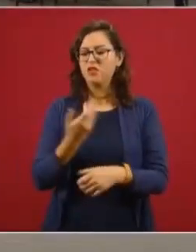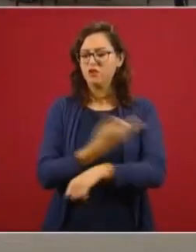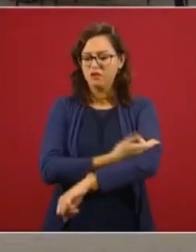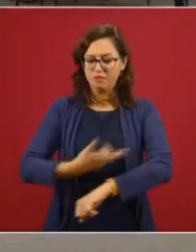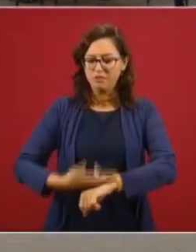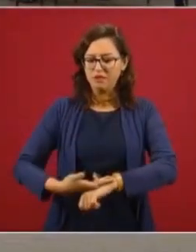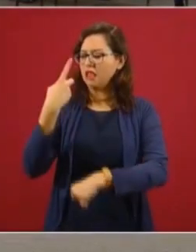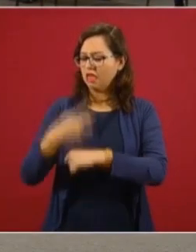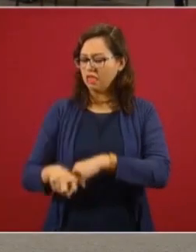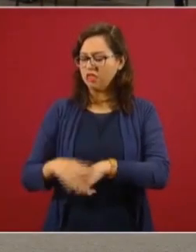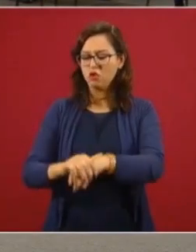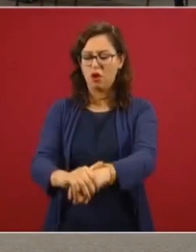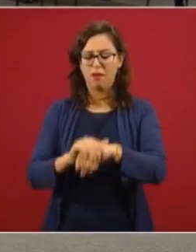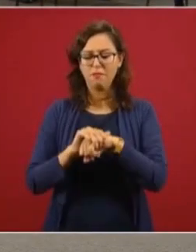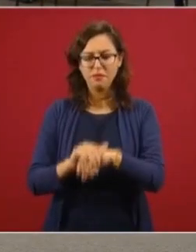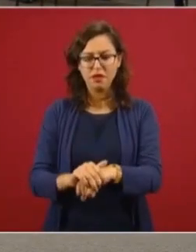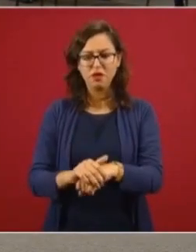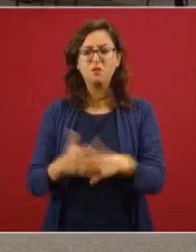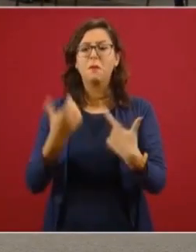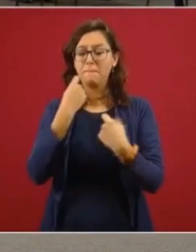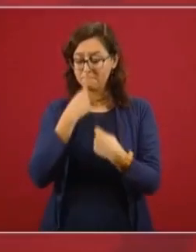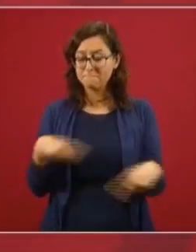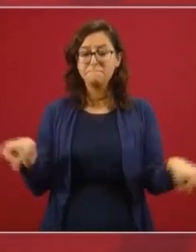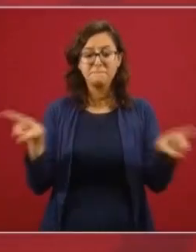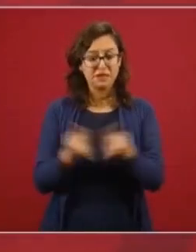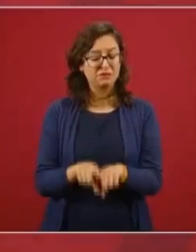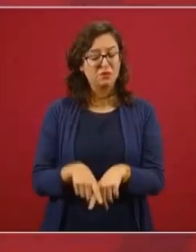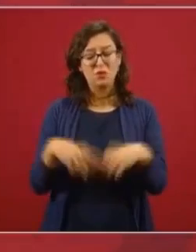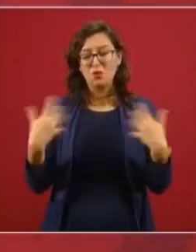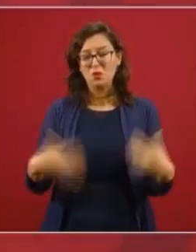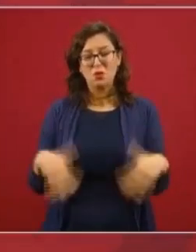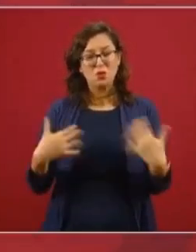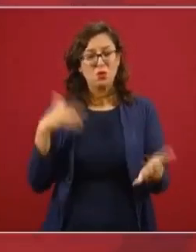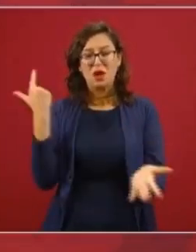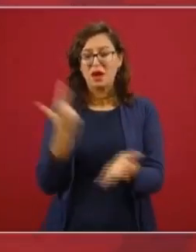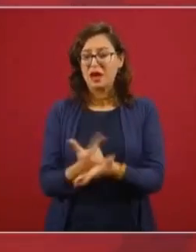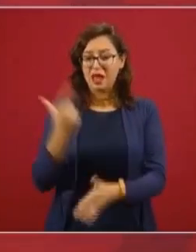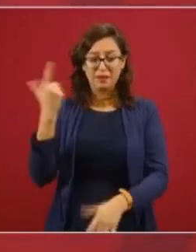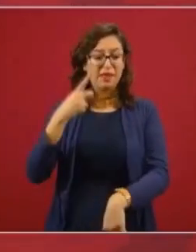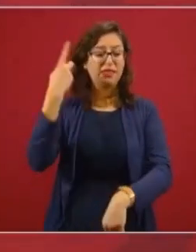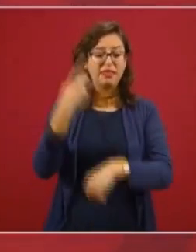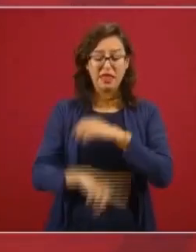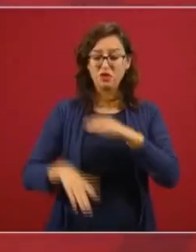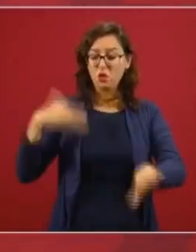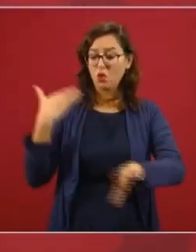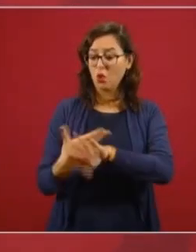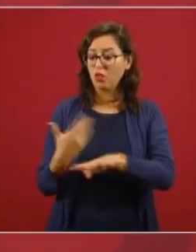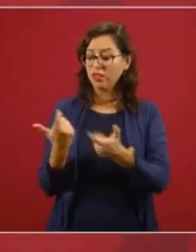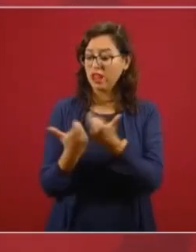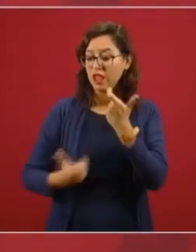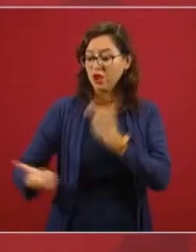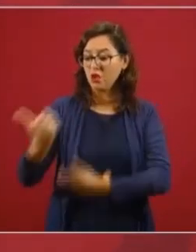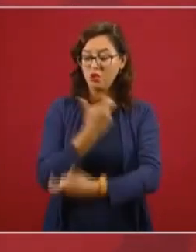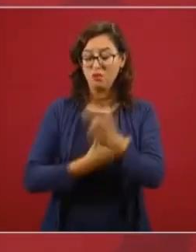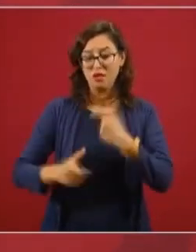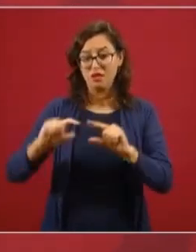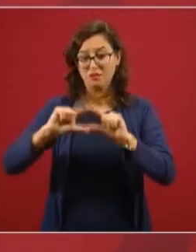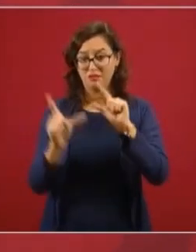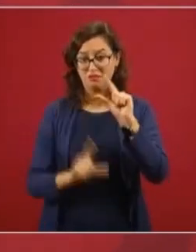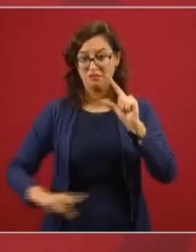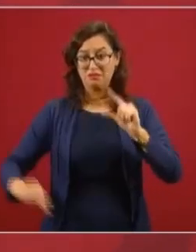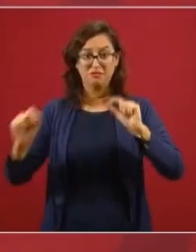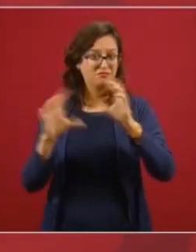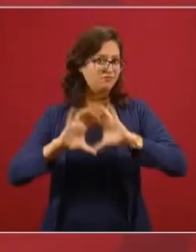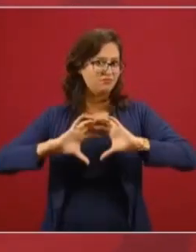y también sin duda alguna un impacto devastador en la economía tanto de México como la economía a nivel global